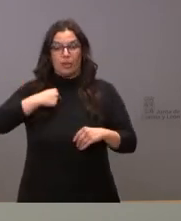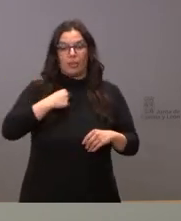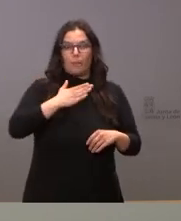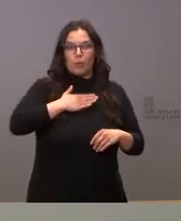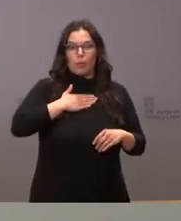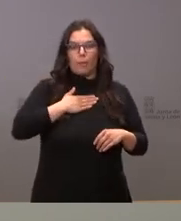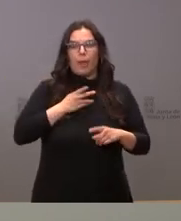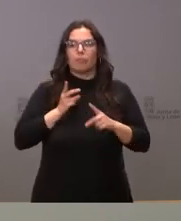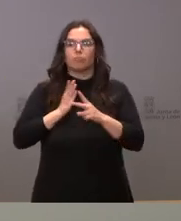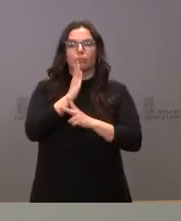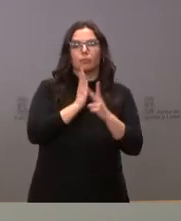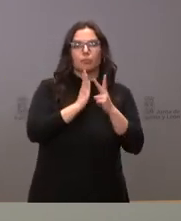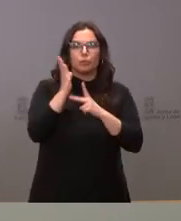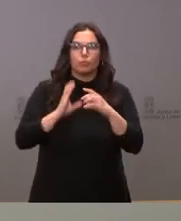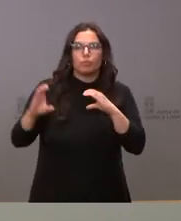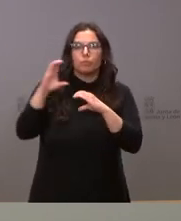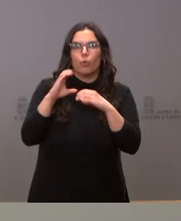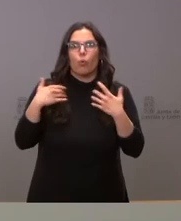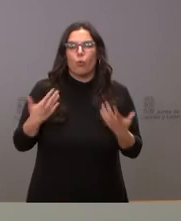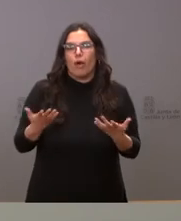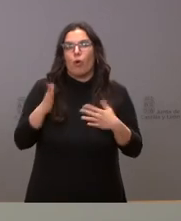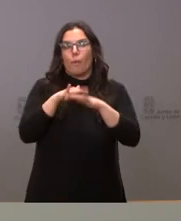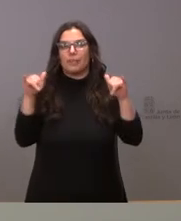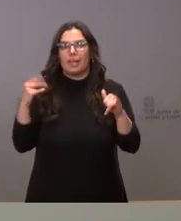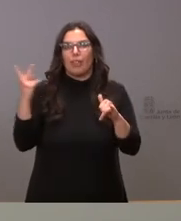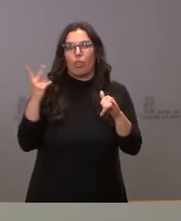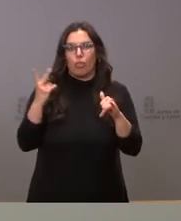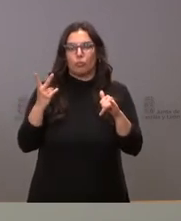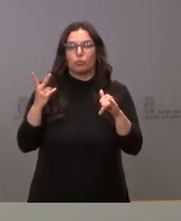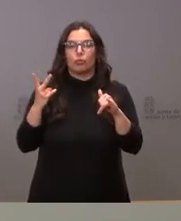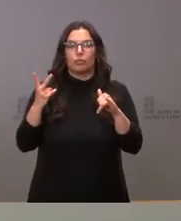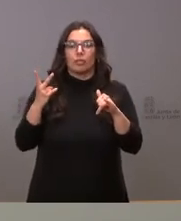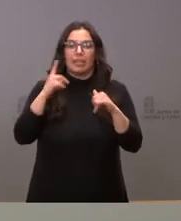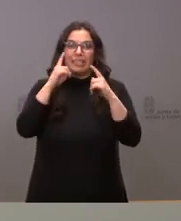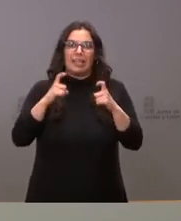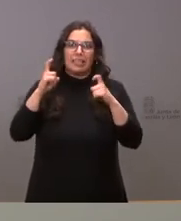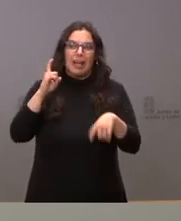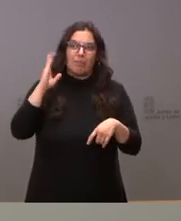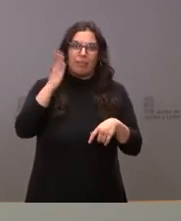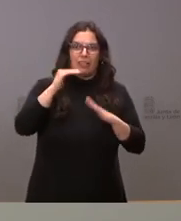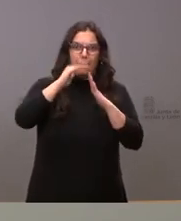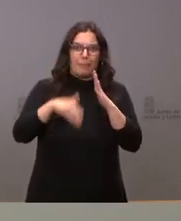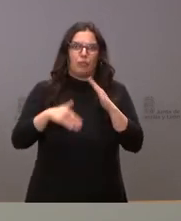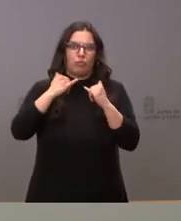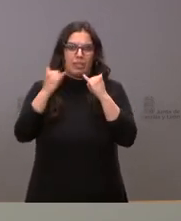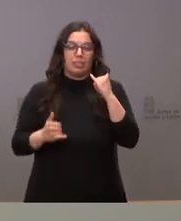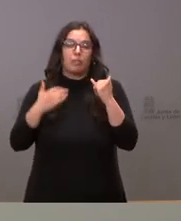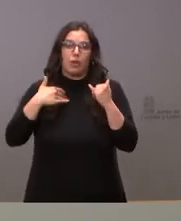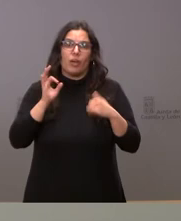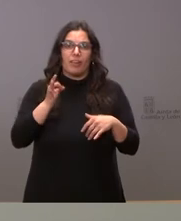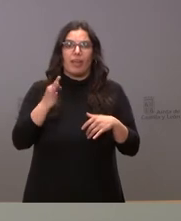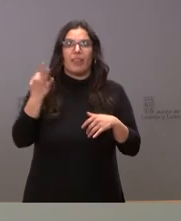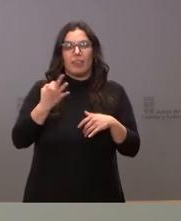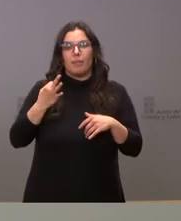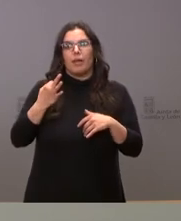que puedan permitir en alguna medida pues compensar este impacto de la crisis pero esto es algo que llevamos lógicamente al diálogo